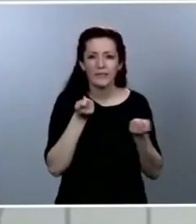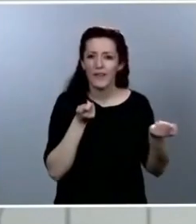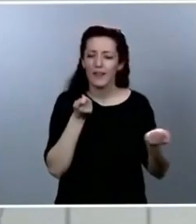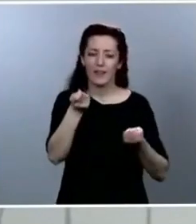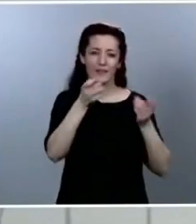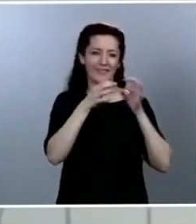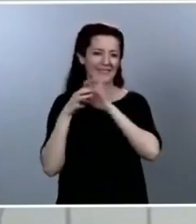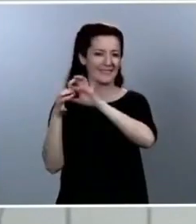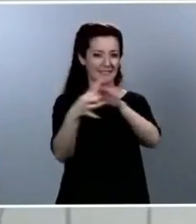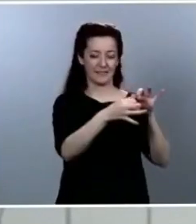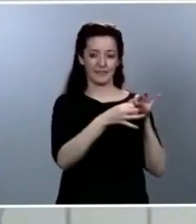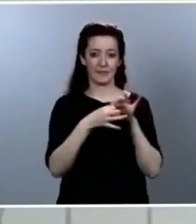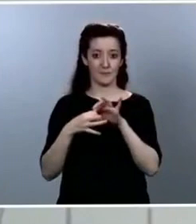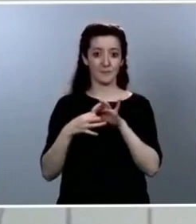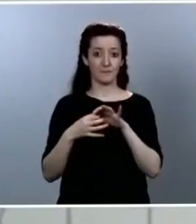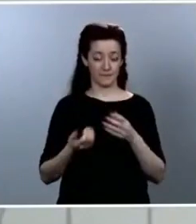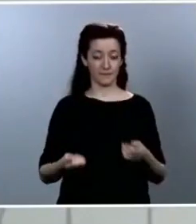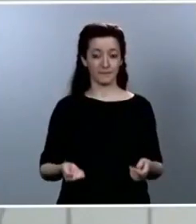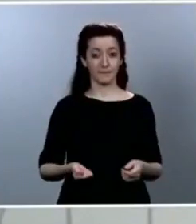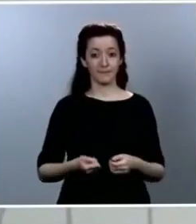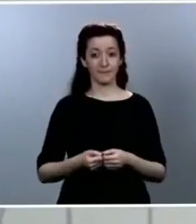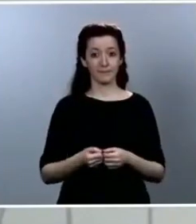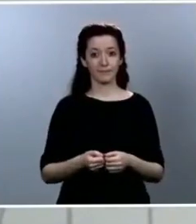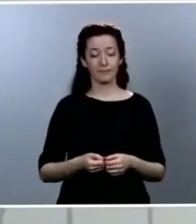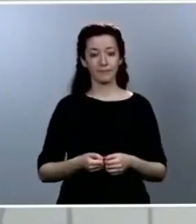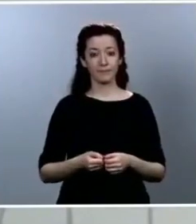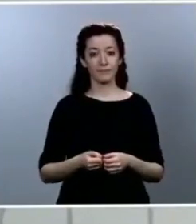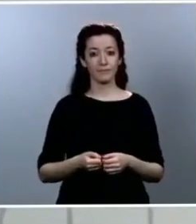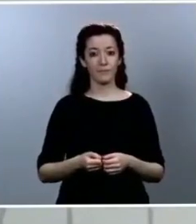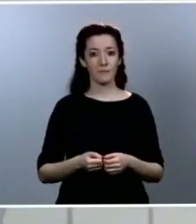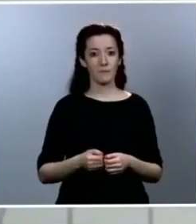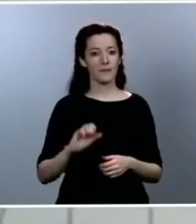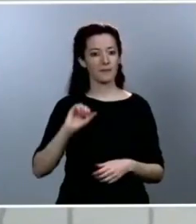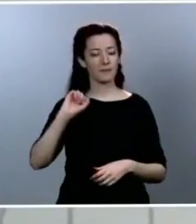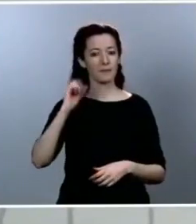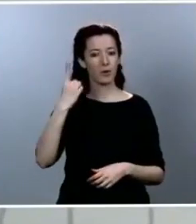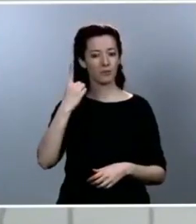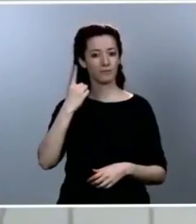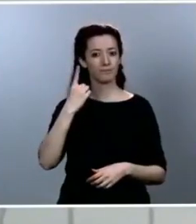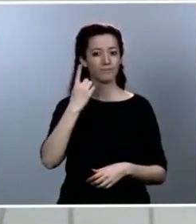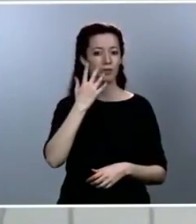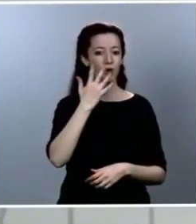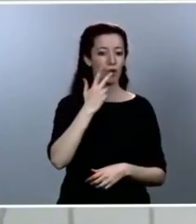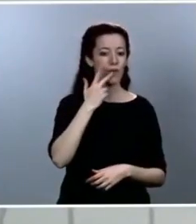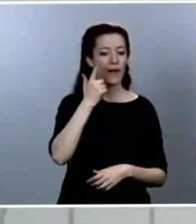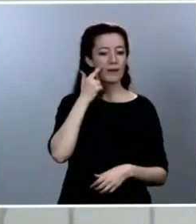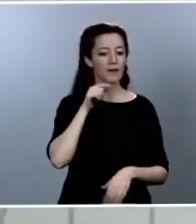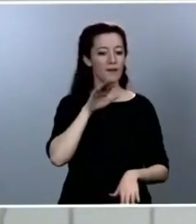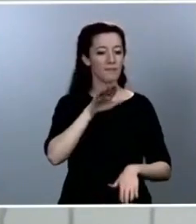cada paso en cada lugar y, antes de seguir avanzando, consolidaremos los pasos anteriores.